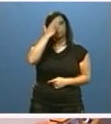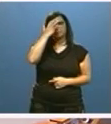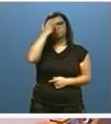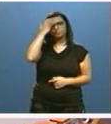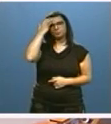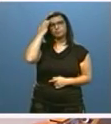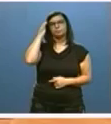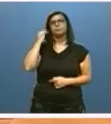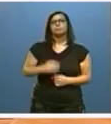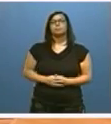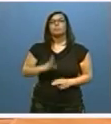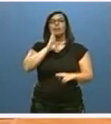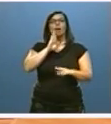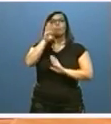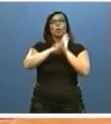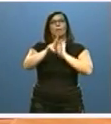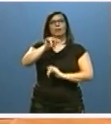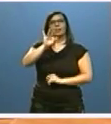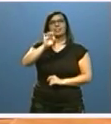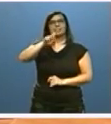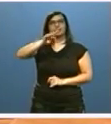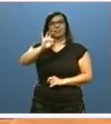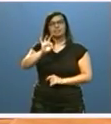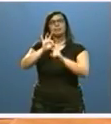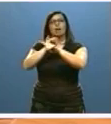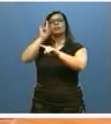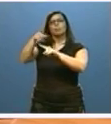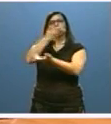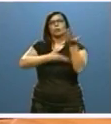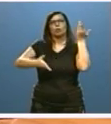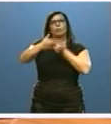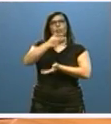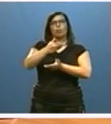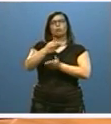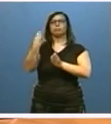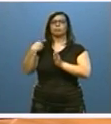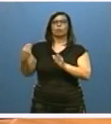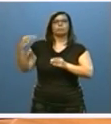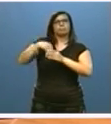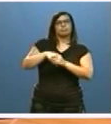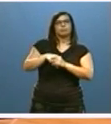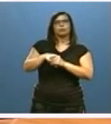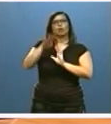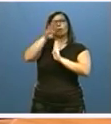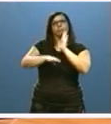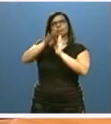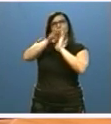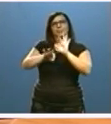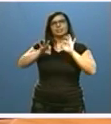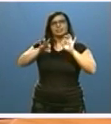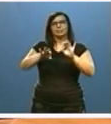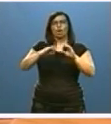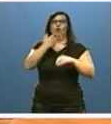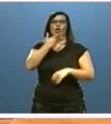Dentro de la RIS3, también se consolidan las actuaciones de colaboración enmarcadas en el Plan de Transferencia del Conocimiento Universidad